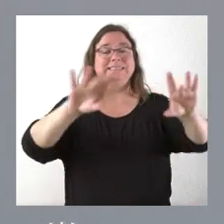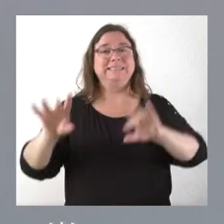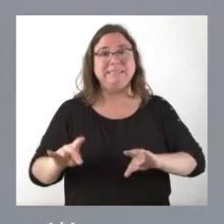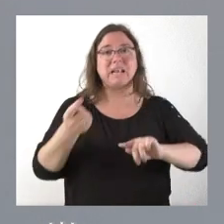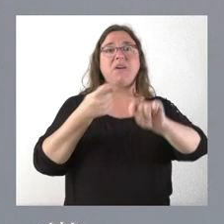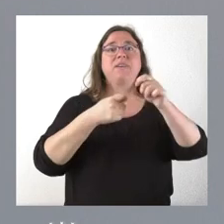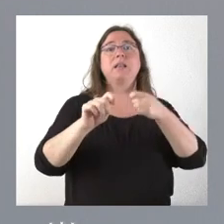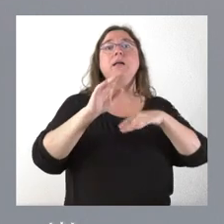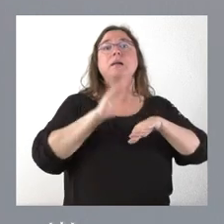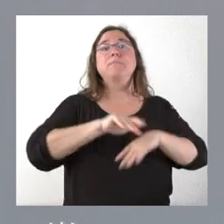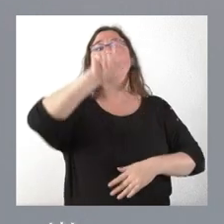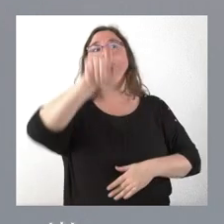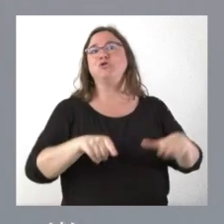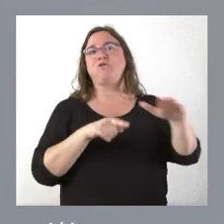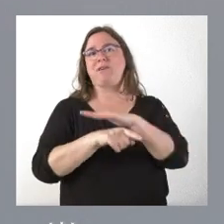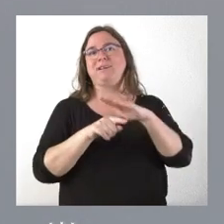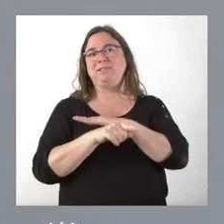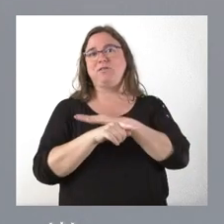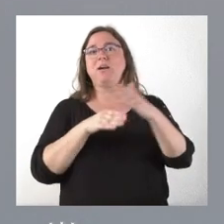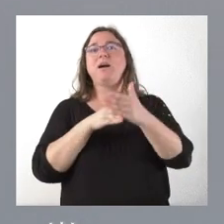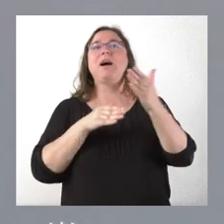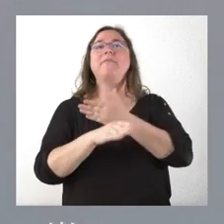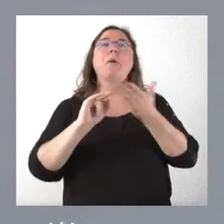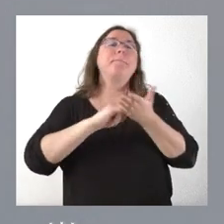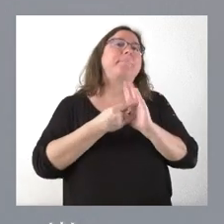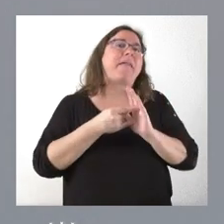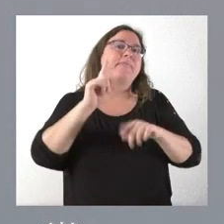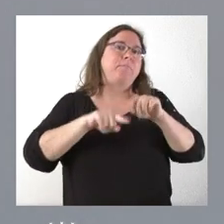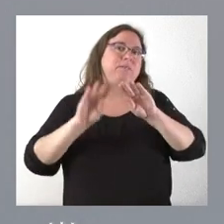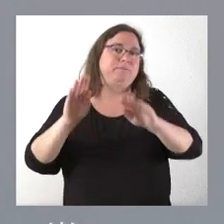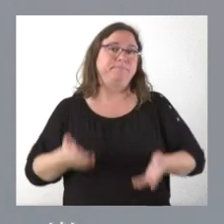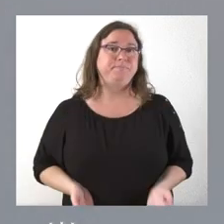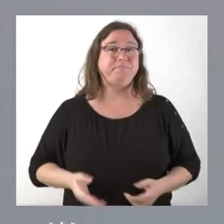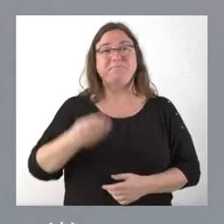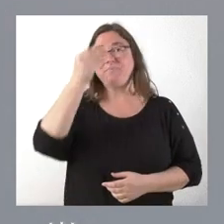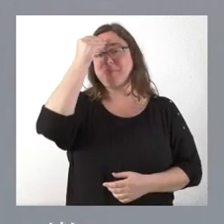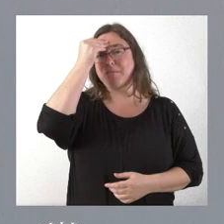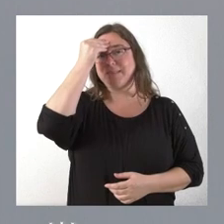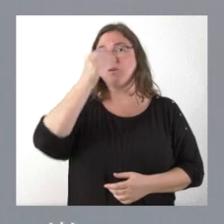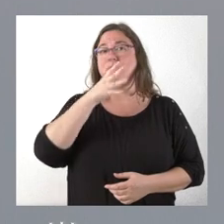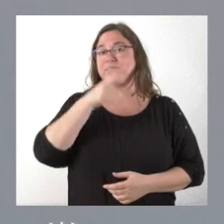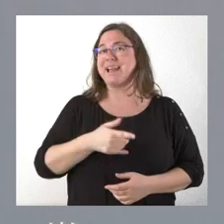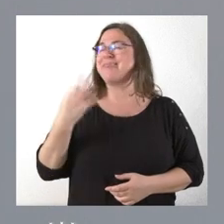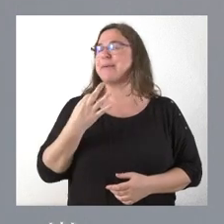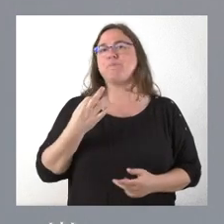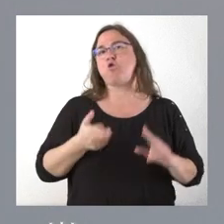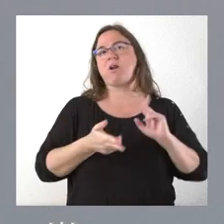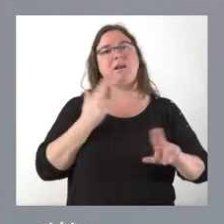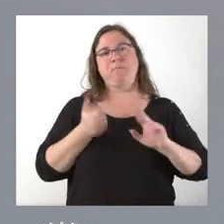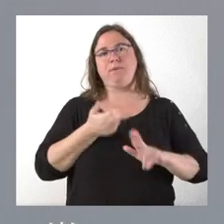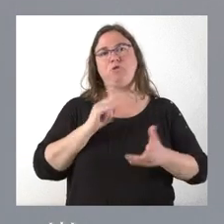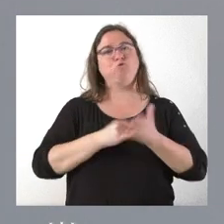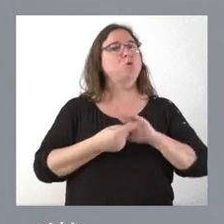a quien lo pudiera gestionar a través del trámite que correspondiera. Por tanto, yo creo que aquí hay que ser rápidos en las soluciones.